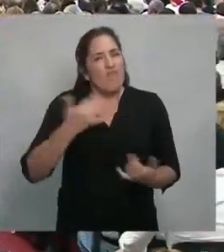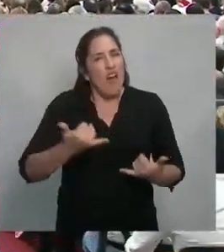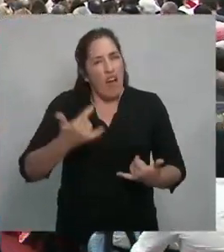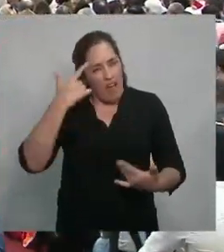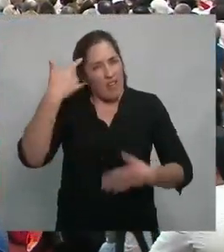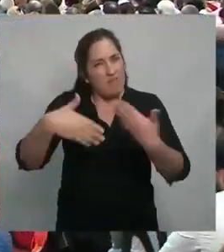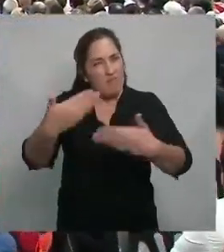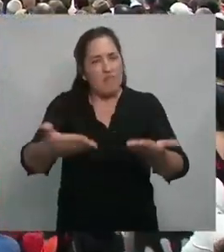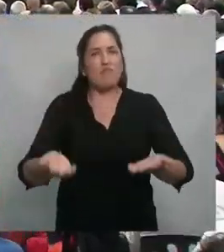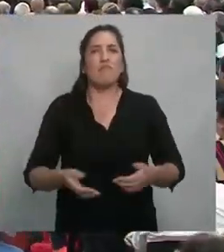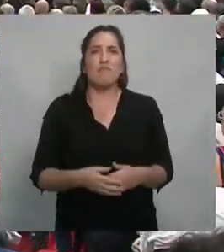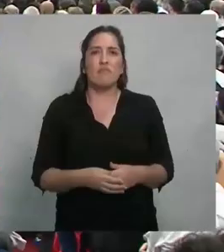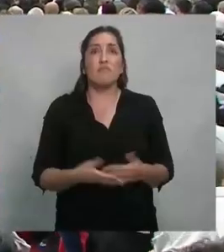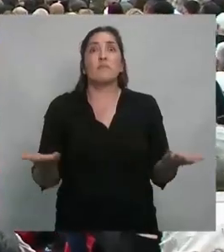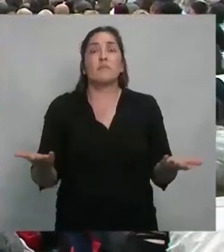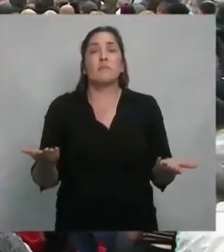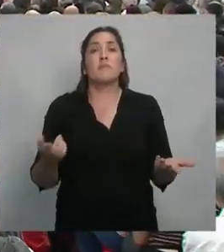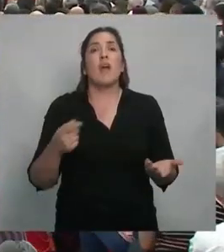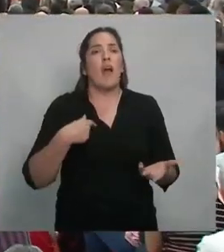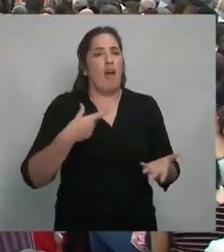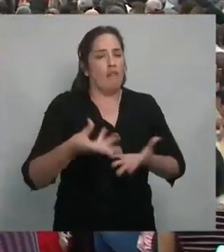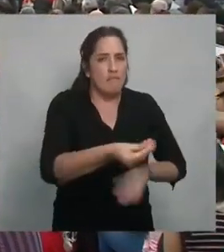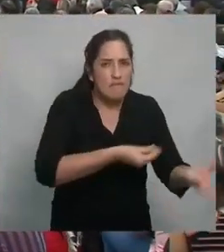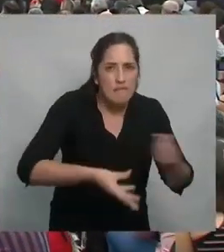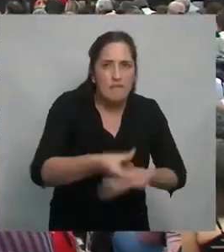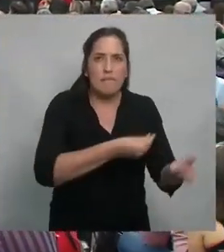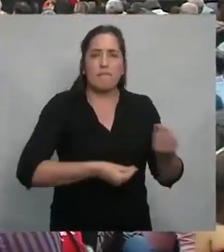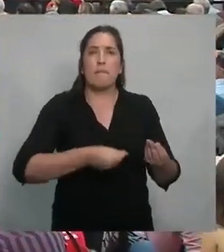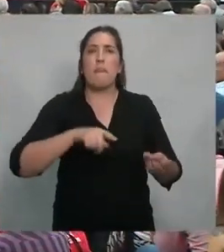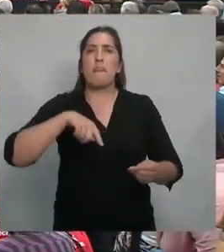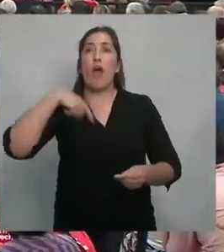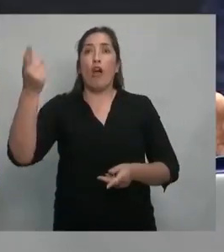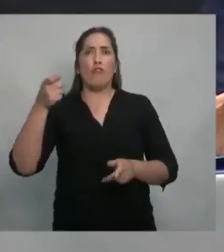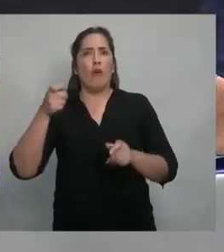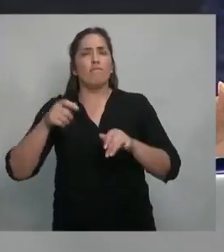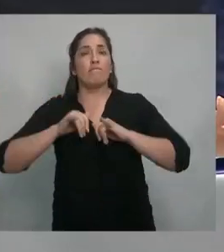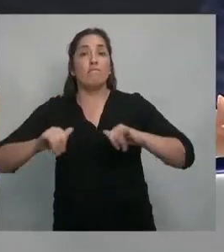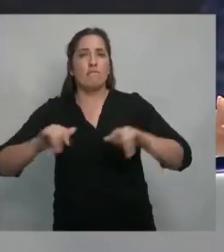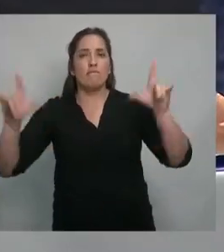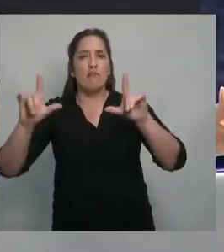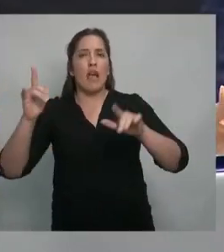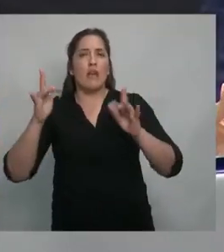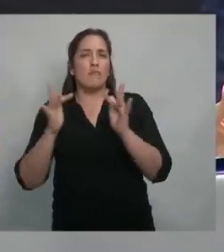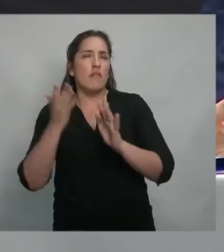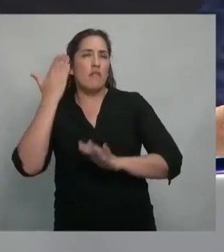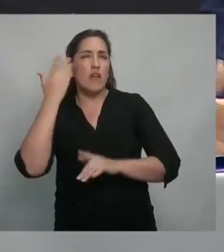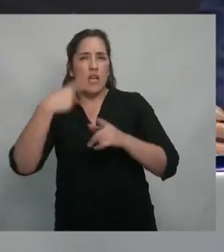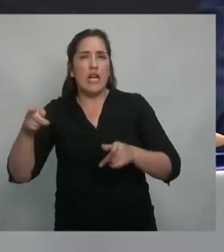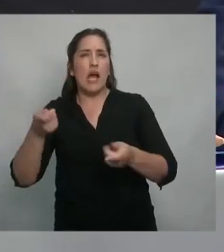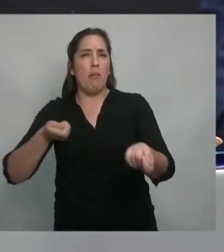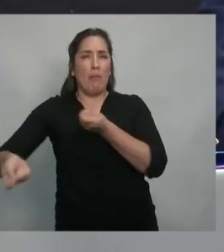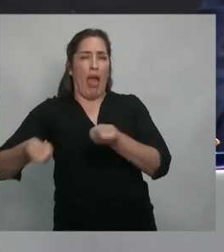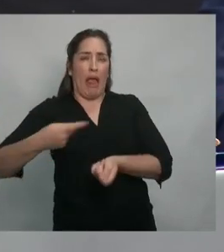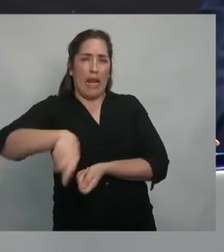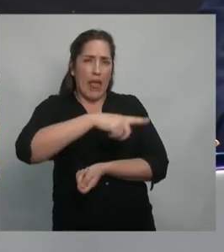si uno traduce y dice bueno rota la solidaridad que te manejan por las redes bueno yo sigo apostando